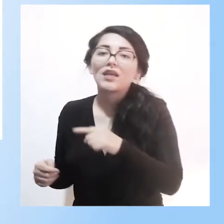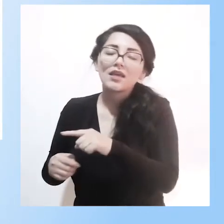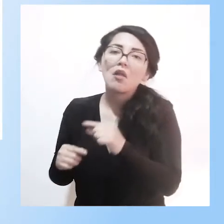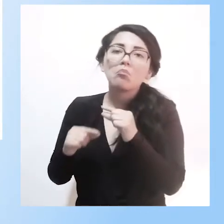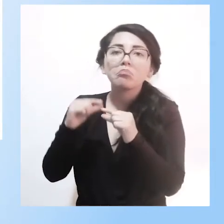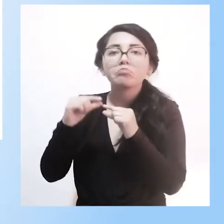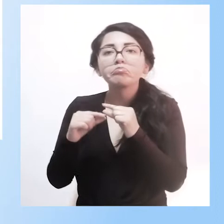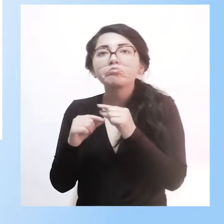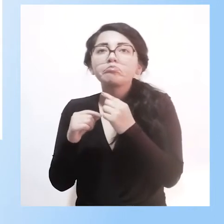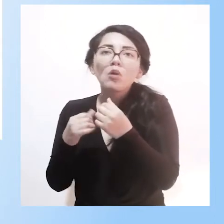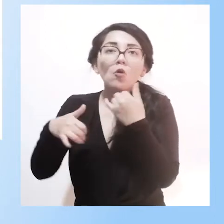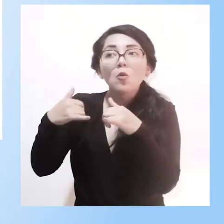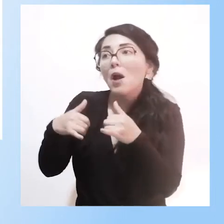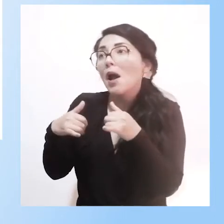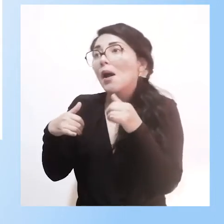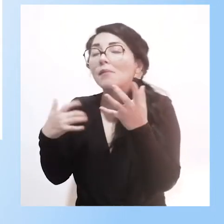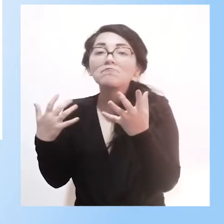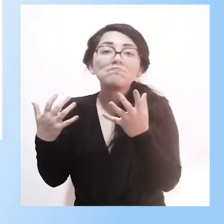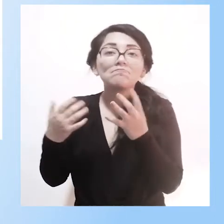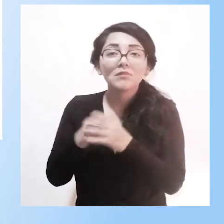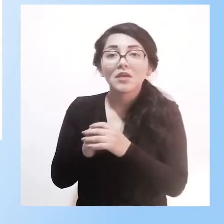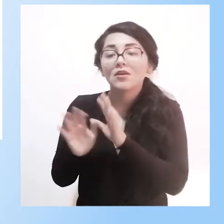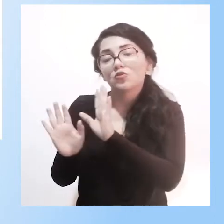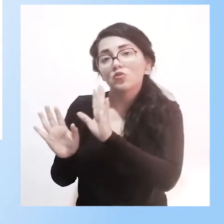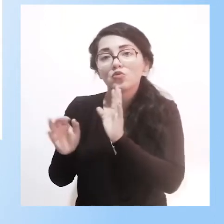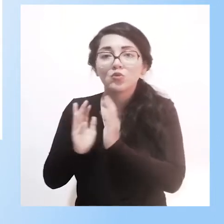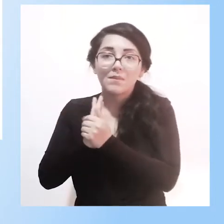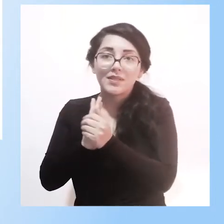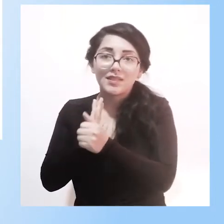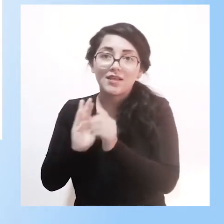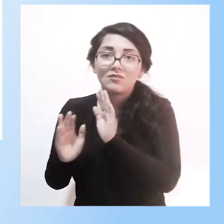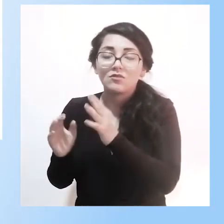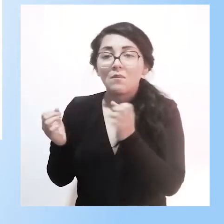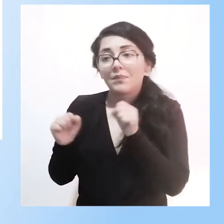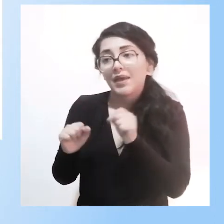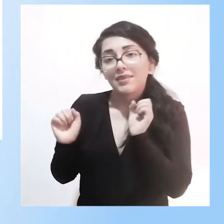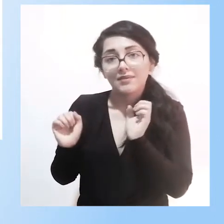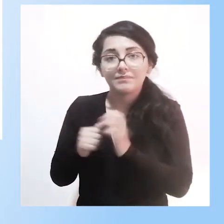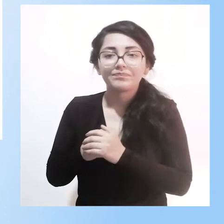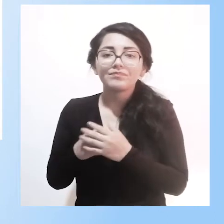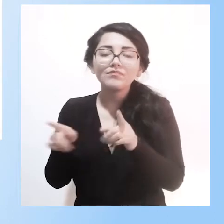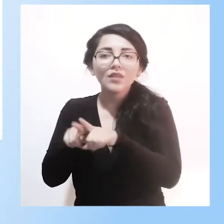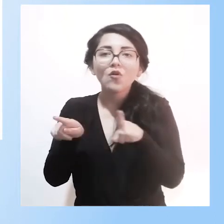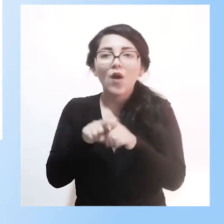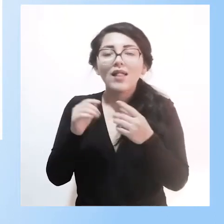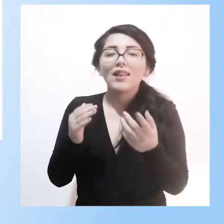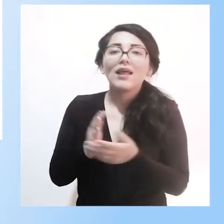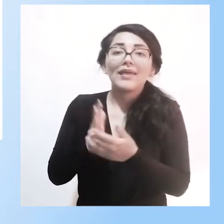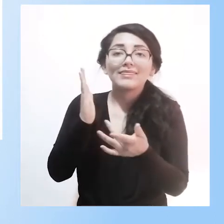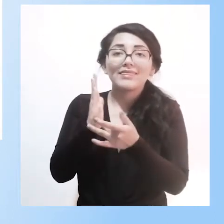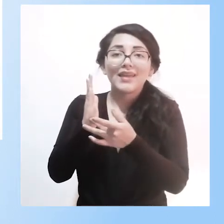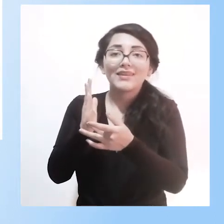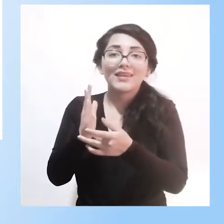de salud. Y está también coordinado con los técnicos de recreación o